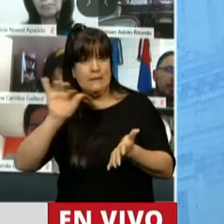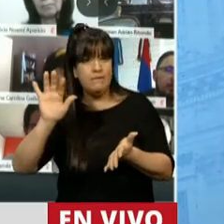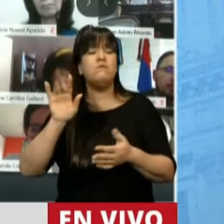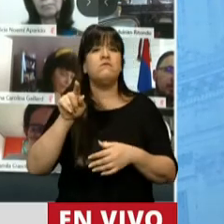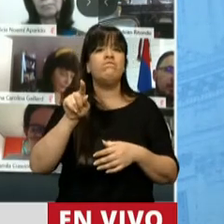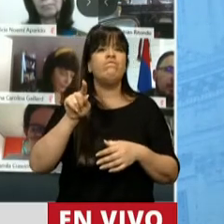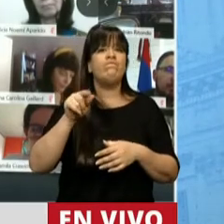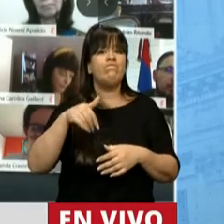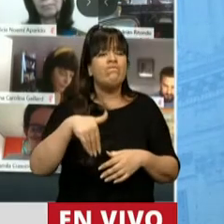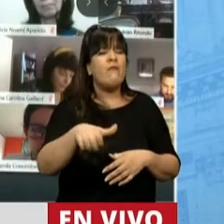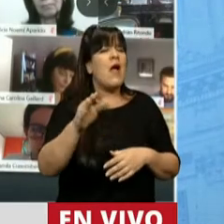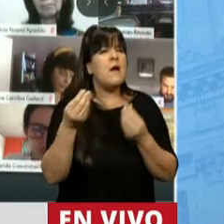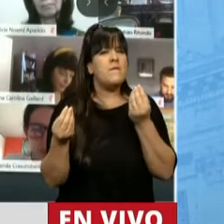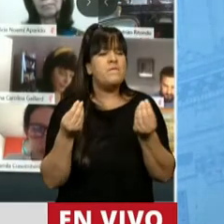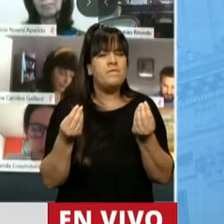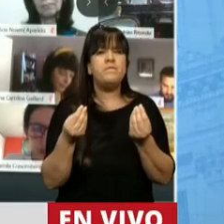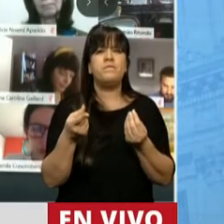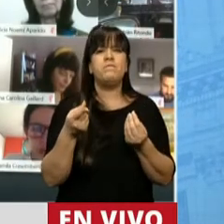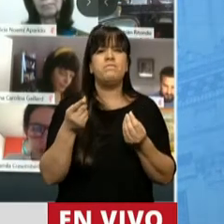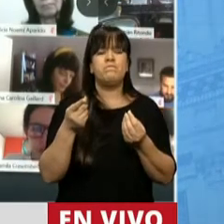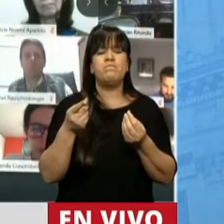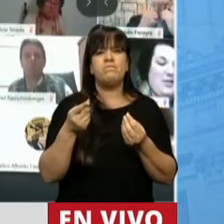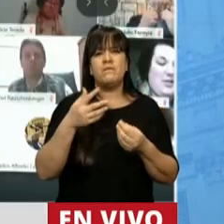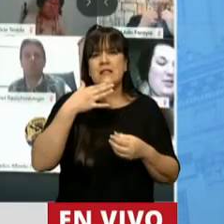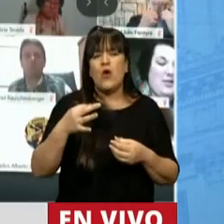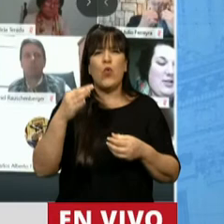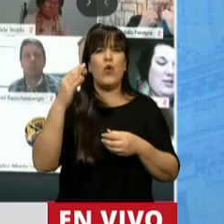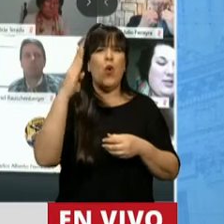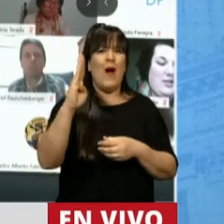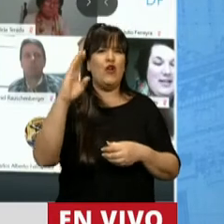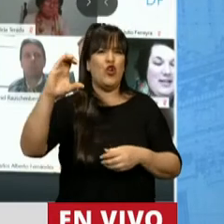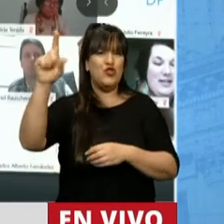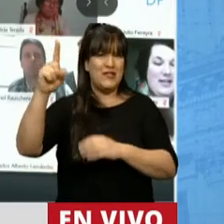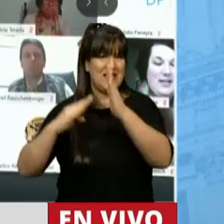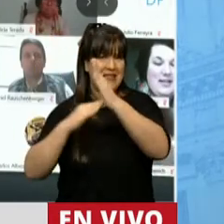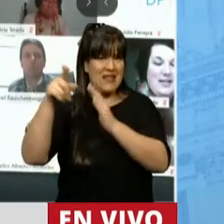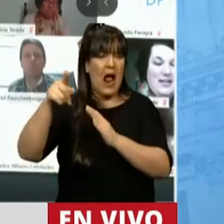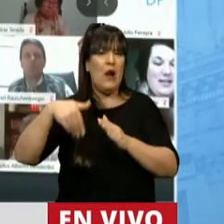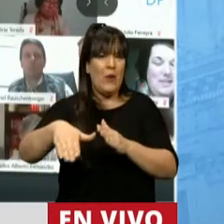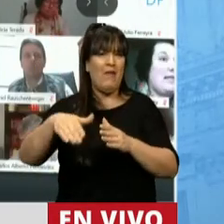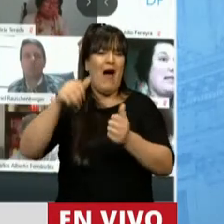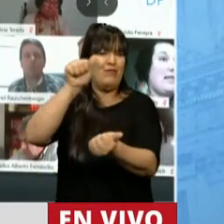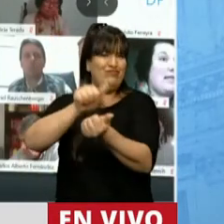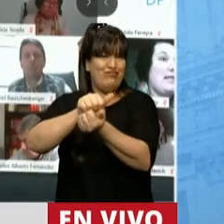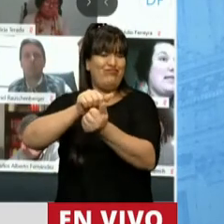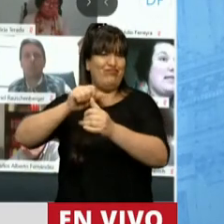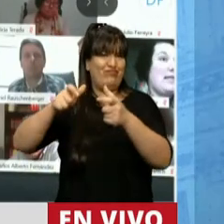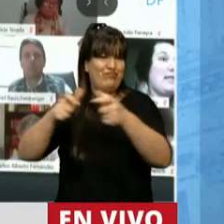que se financiará mayormente con la remisión de utilidades del Banco Central de la República Argentina por 1